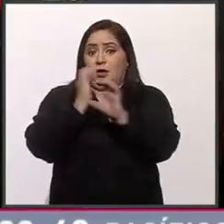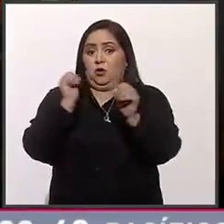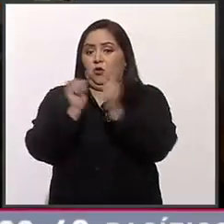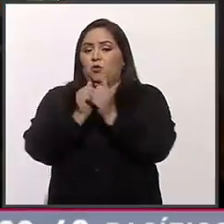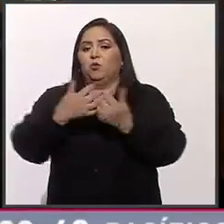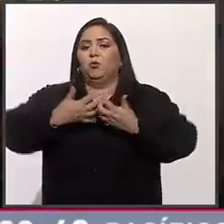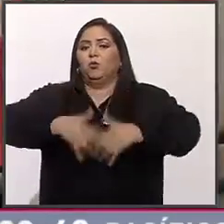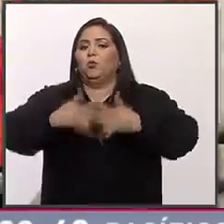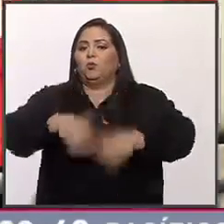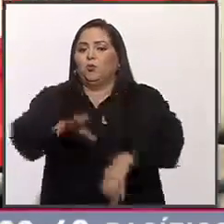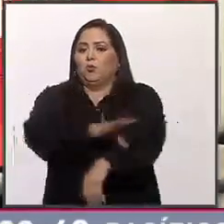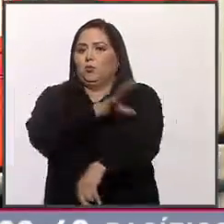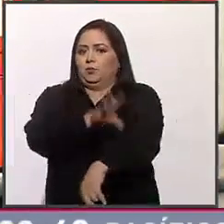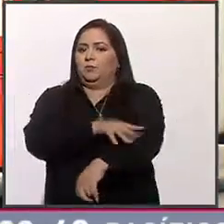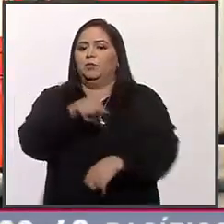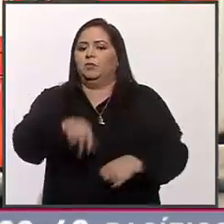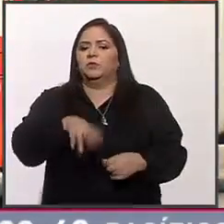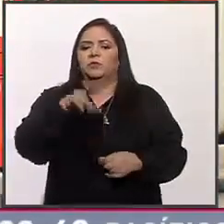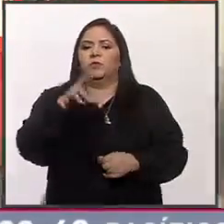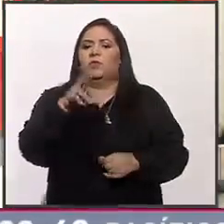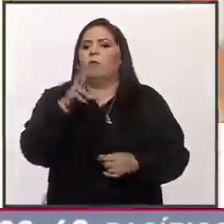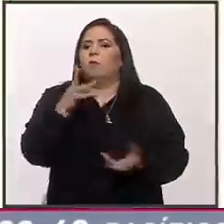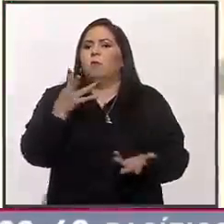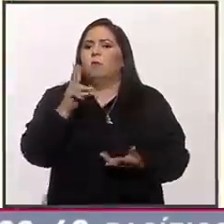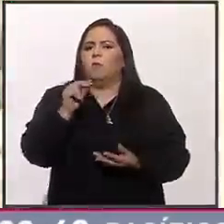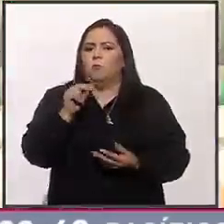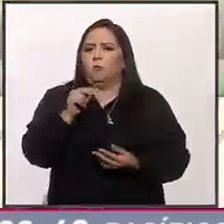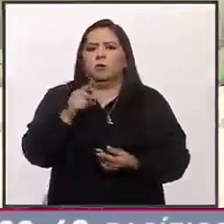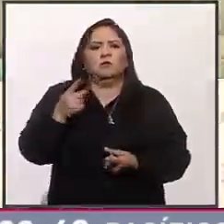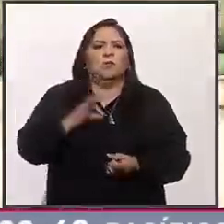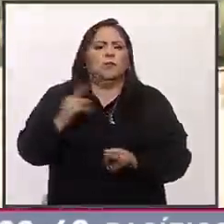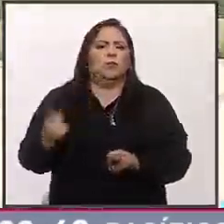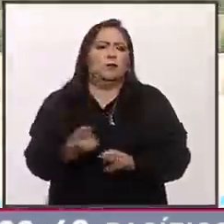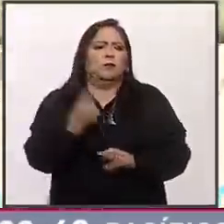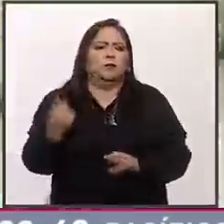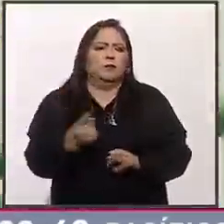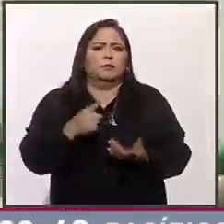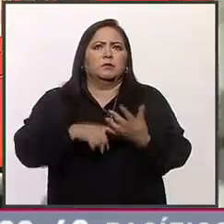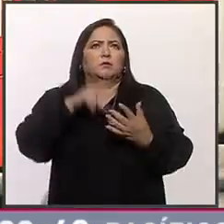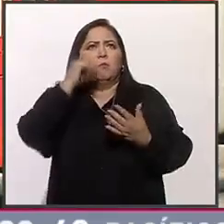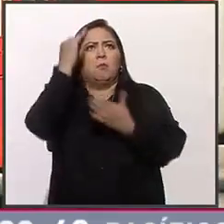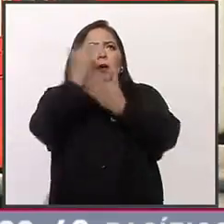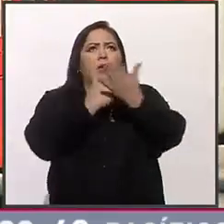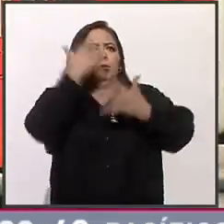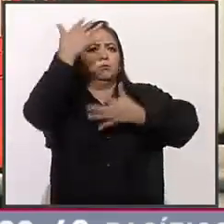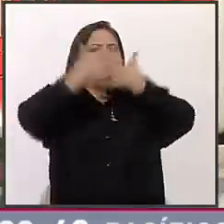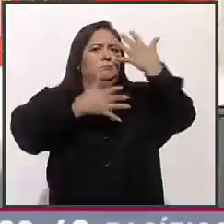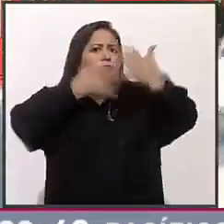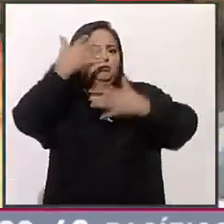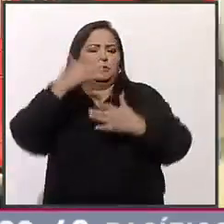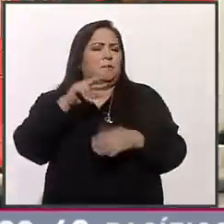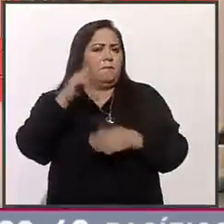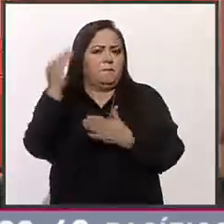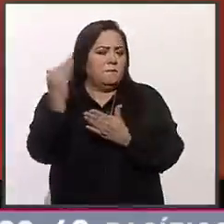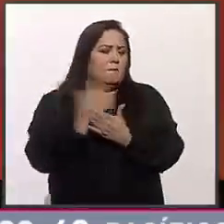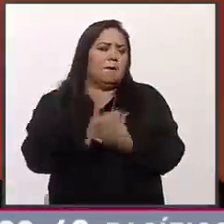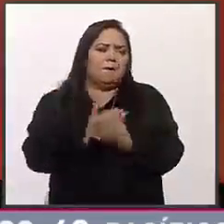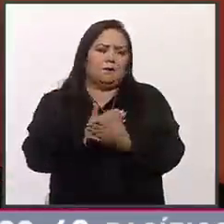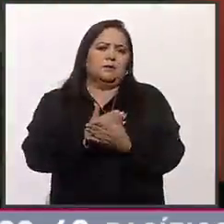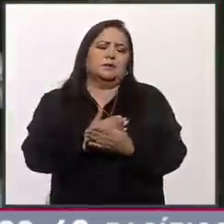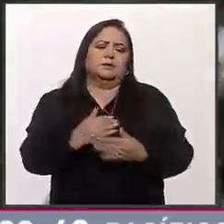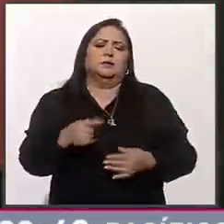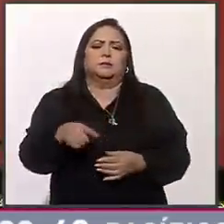motor eléctrico no reducen de manera sustancial la contaminación. Estaremos reduciendo las